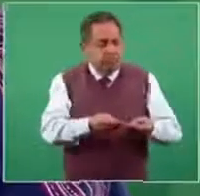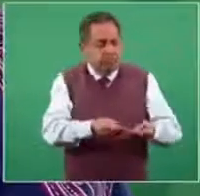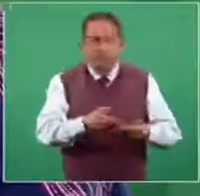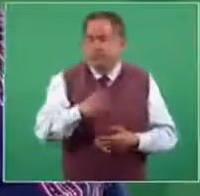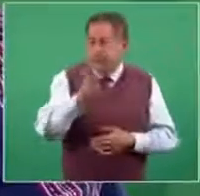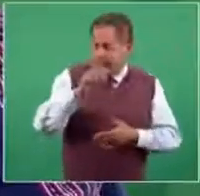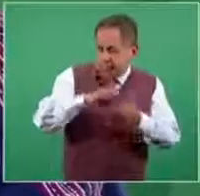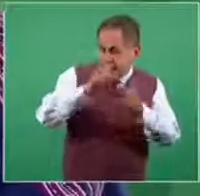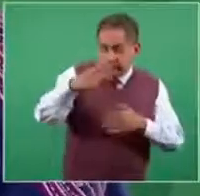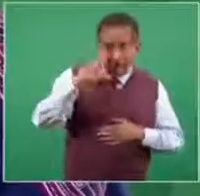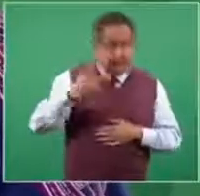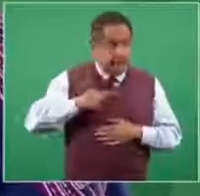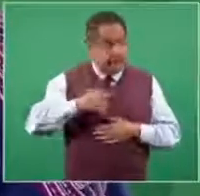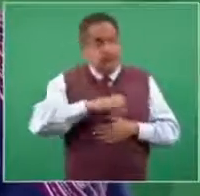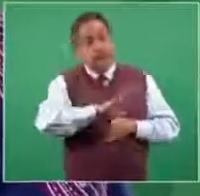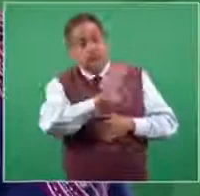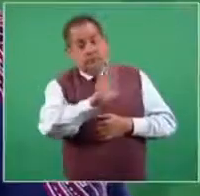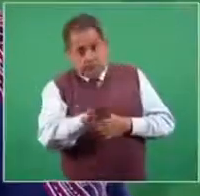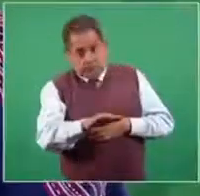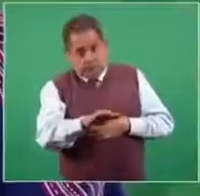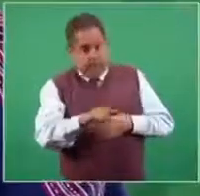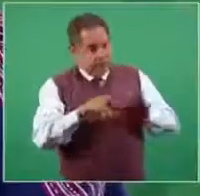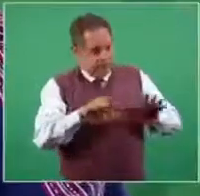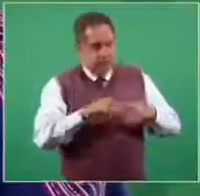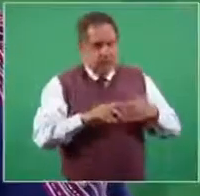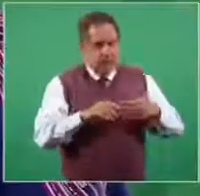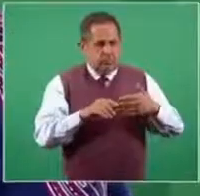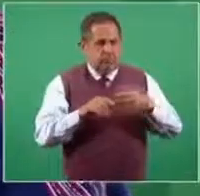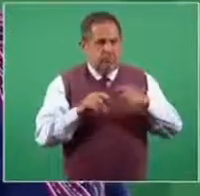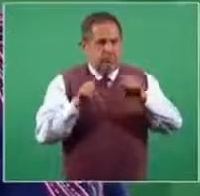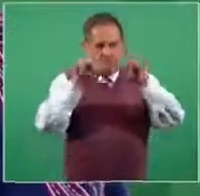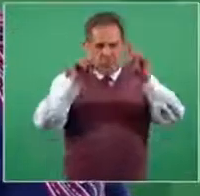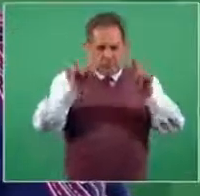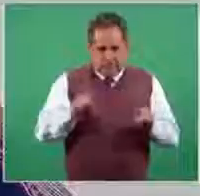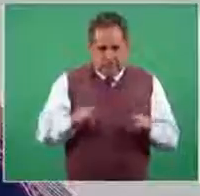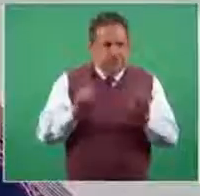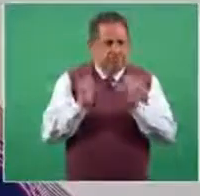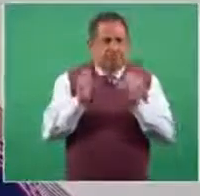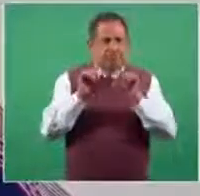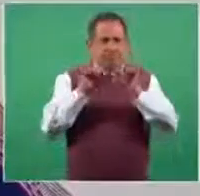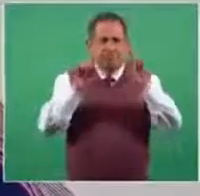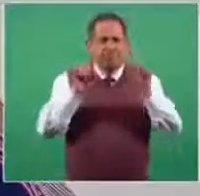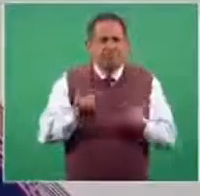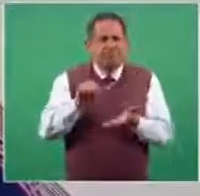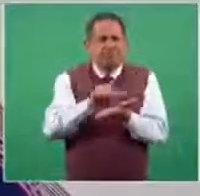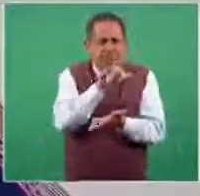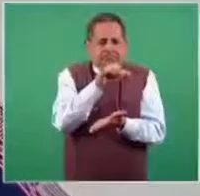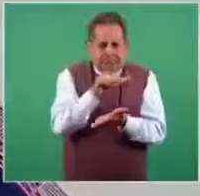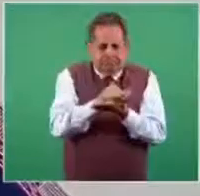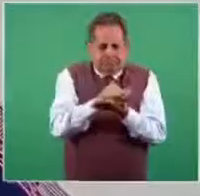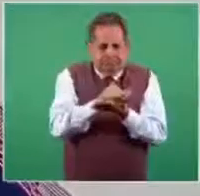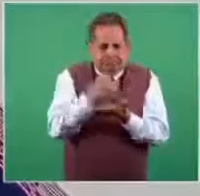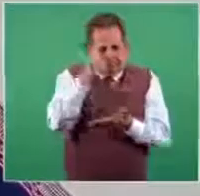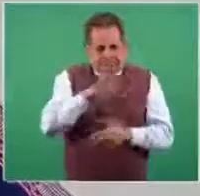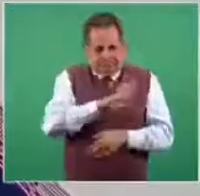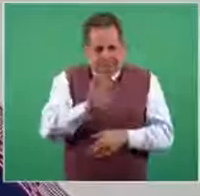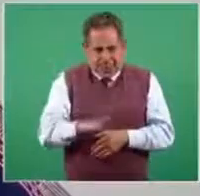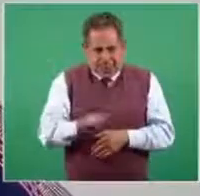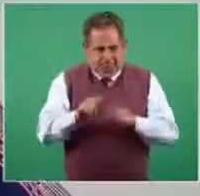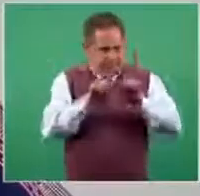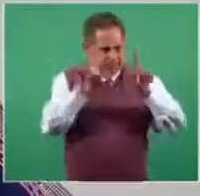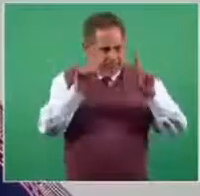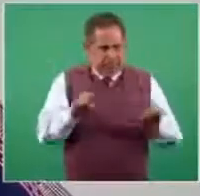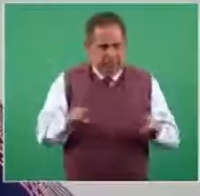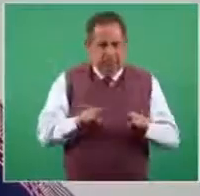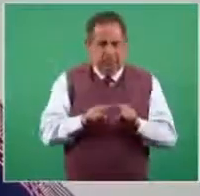fallece, está la parte del certificado que extiende el personal médico que estuvo